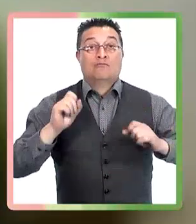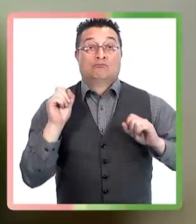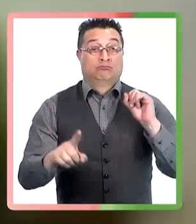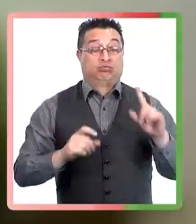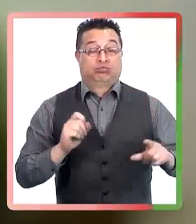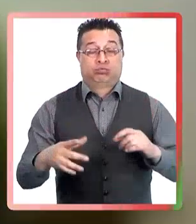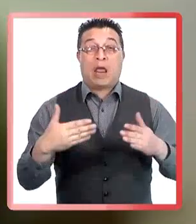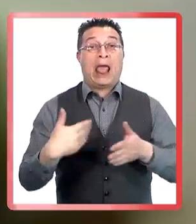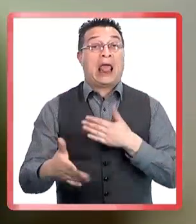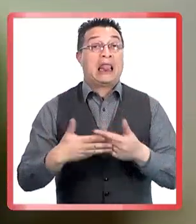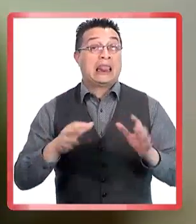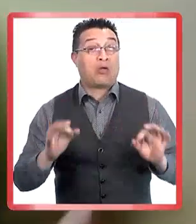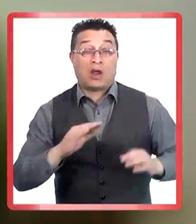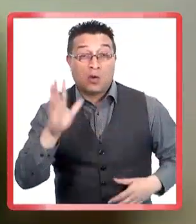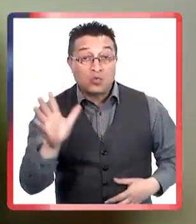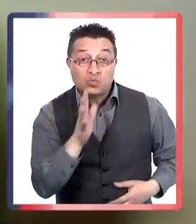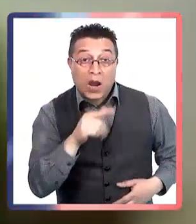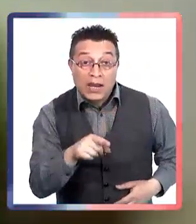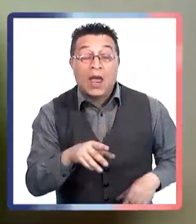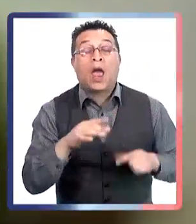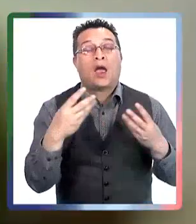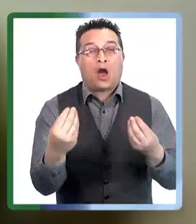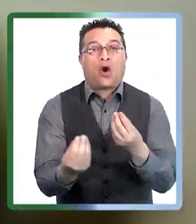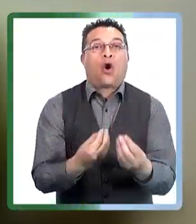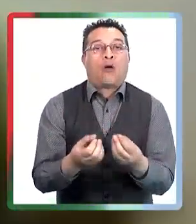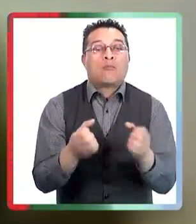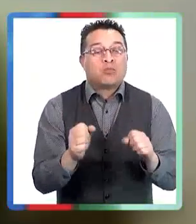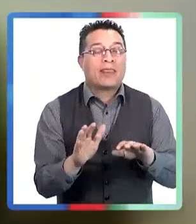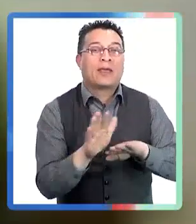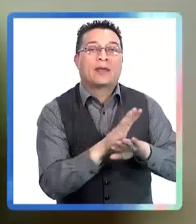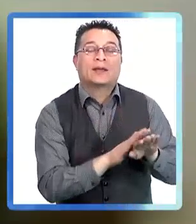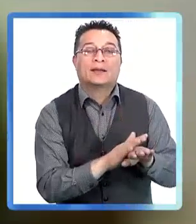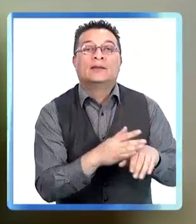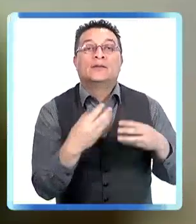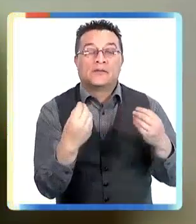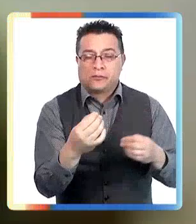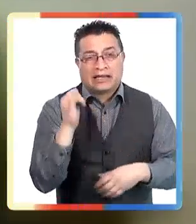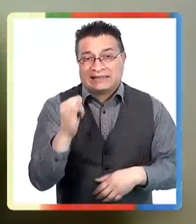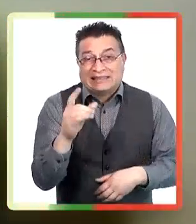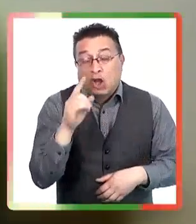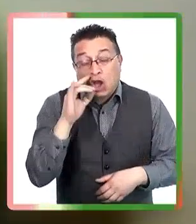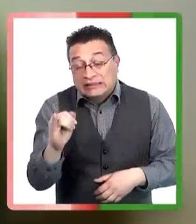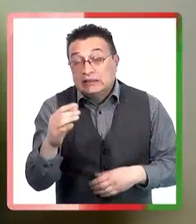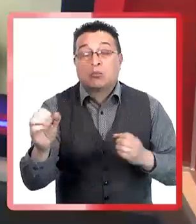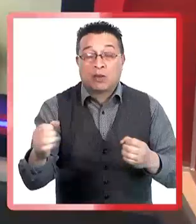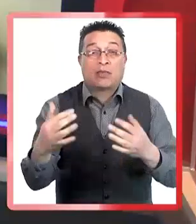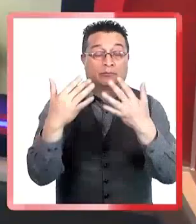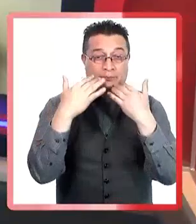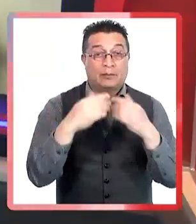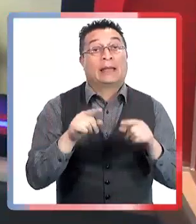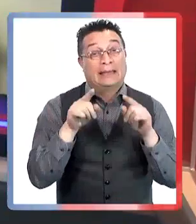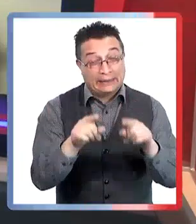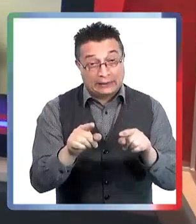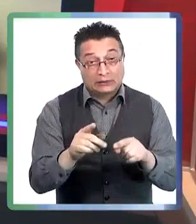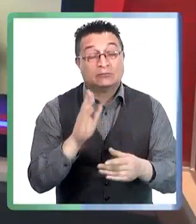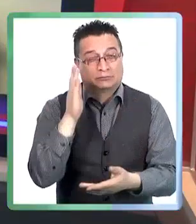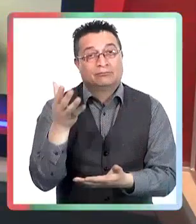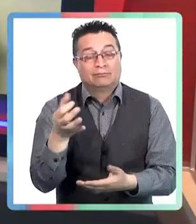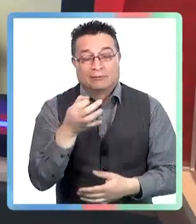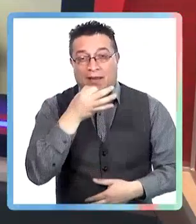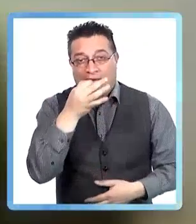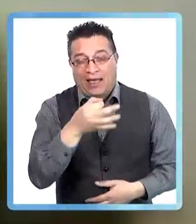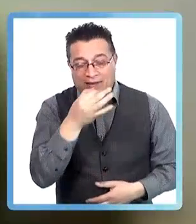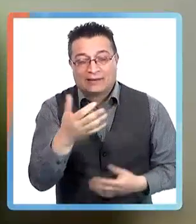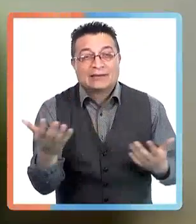que efectivamente es normal, entre comillas, porque ninguna mamá quiere que su hijo se enferme, obviamente, pero que tener cuadros virales banales